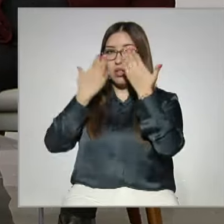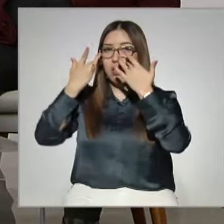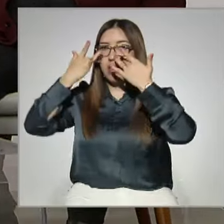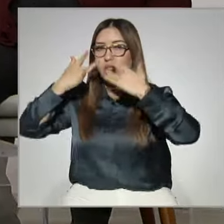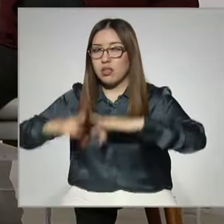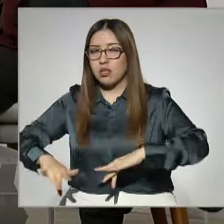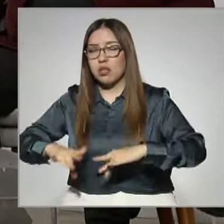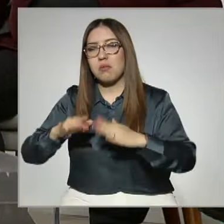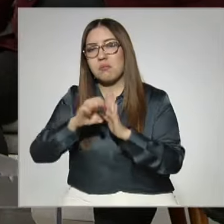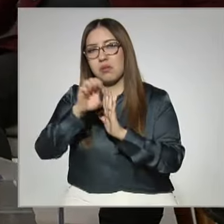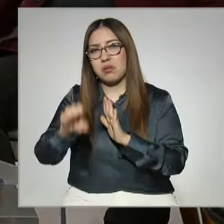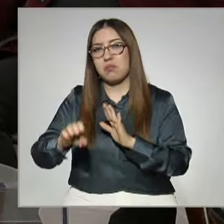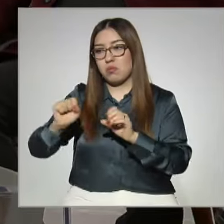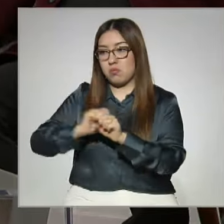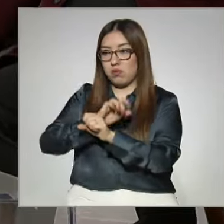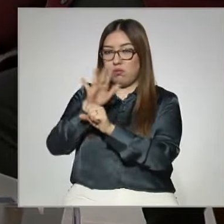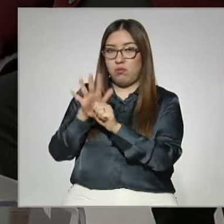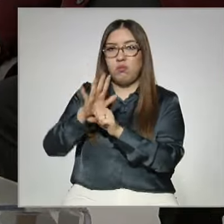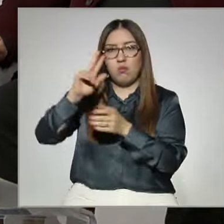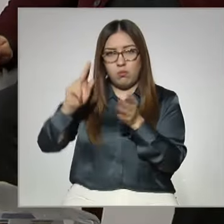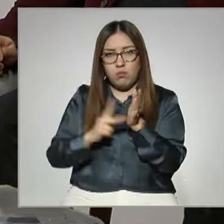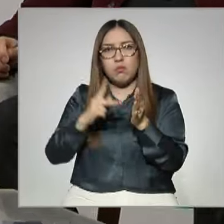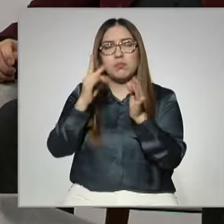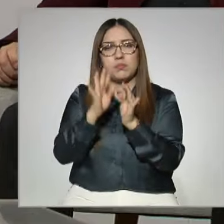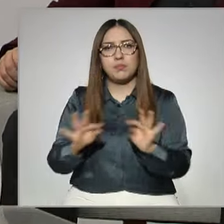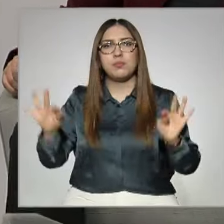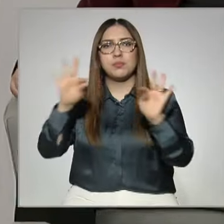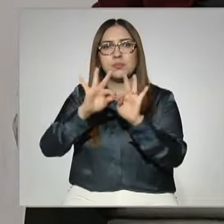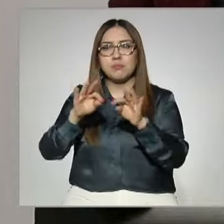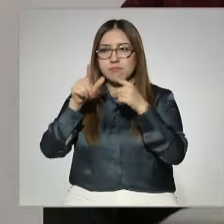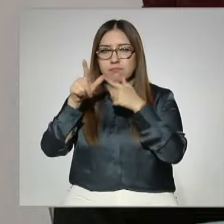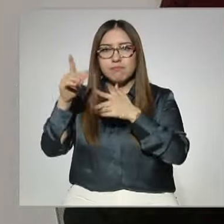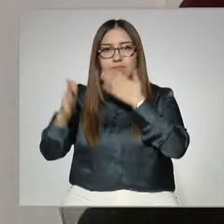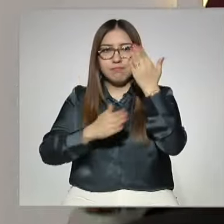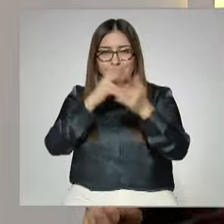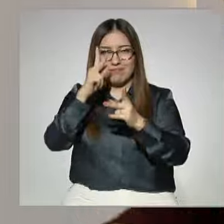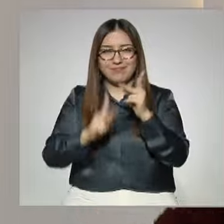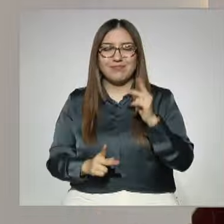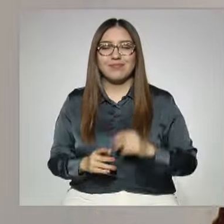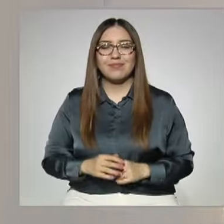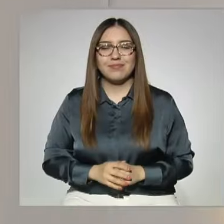que sea una de ellas la pandemia, es importante retomarlo, es el momento. Volvemos.